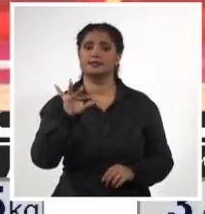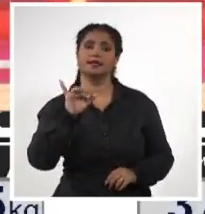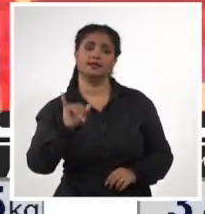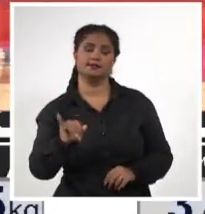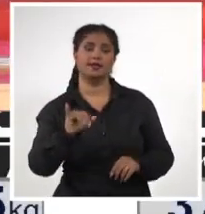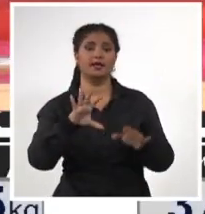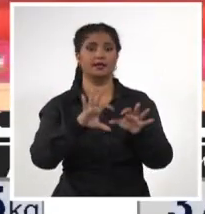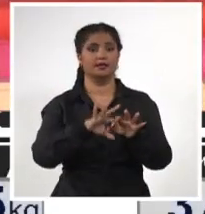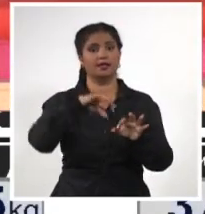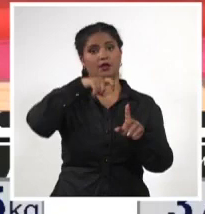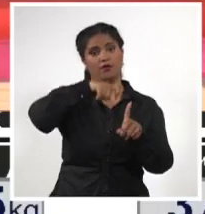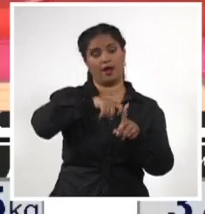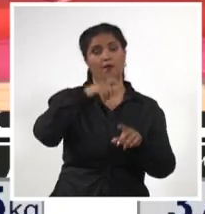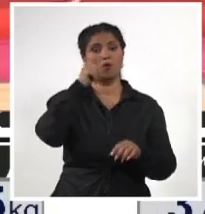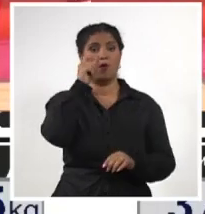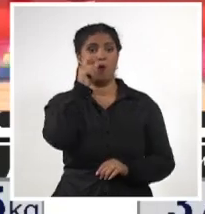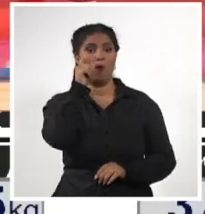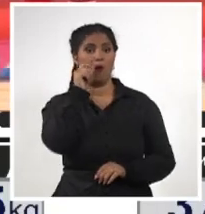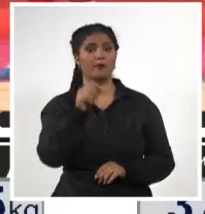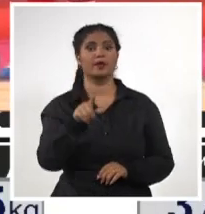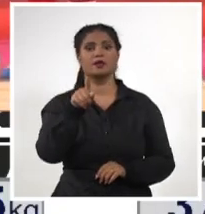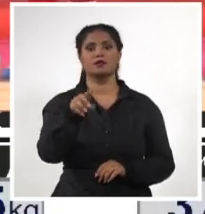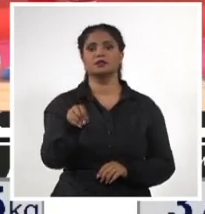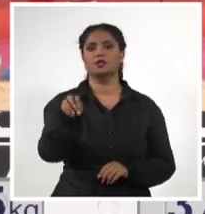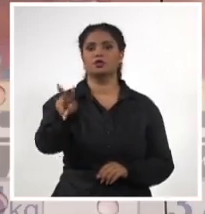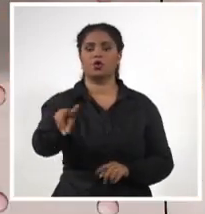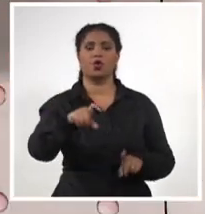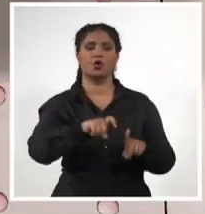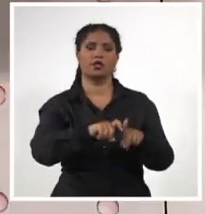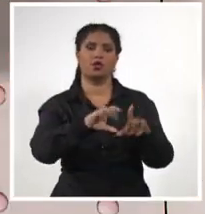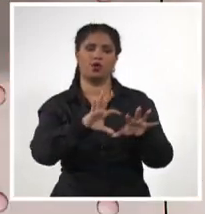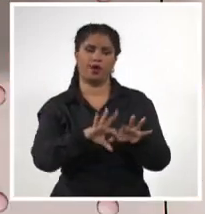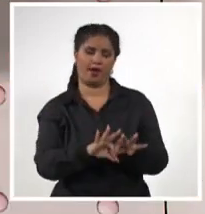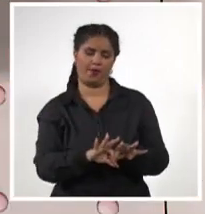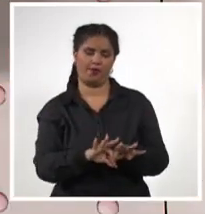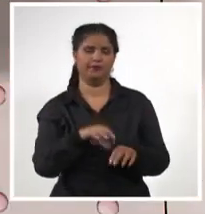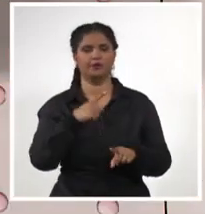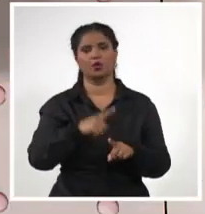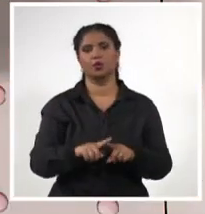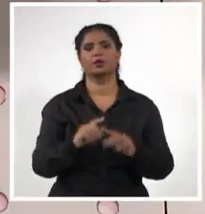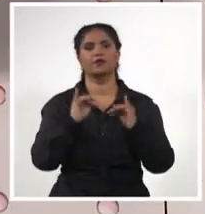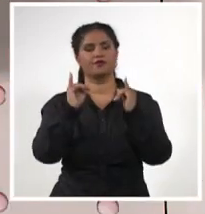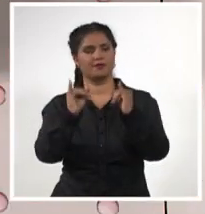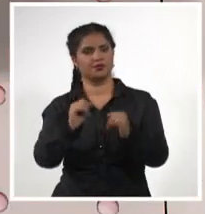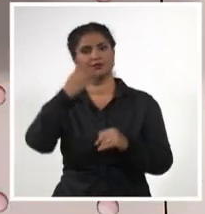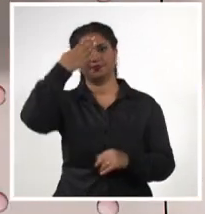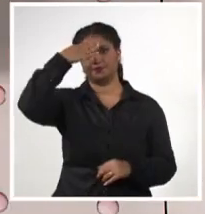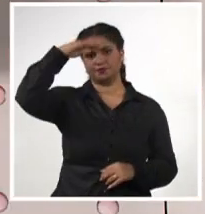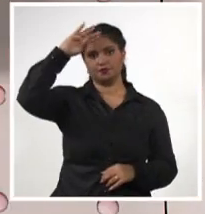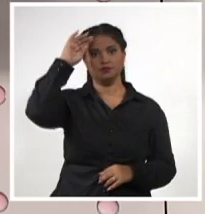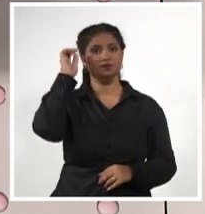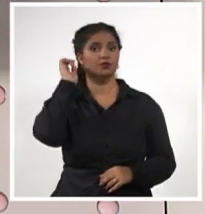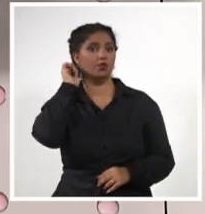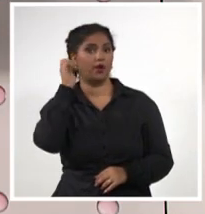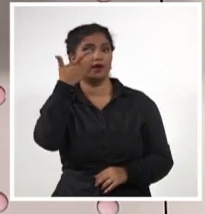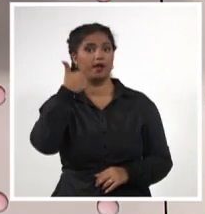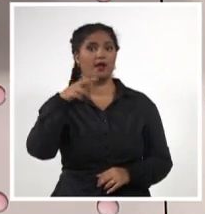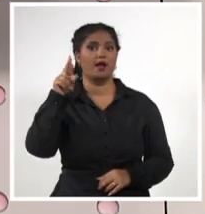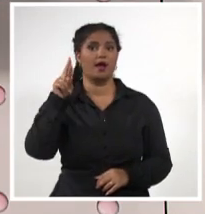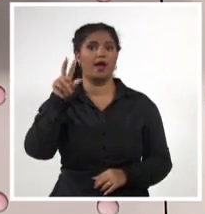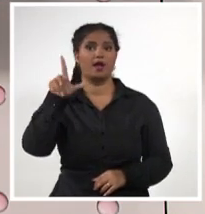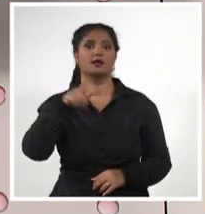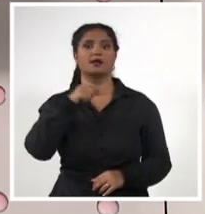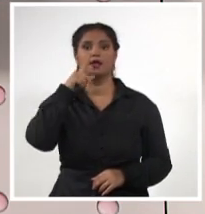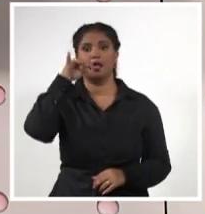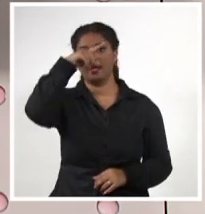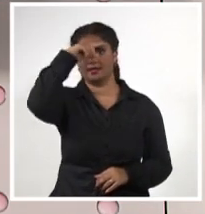Carlos Saldívar en 102, ambos en la modalidad de arranque. Y la cubana Arlenis Sierra entró hoy en el onceno puesto en